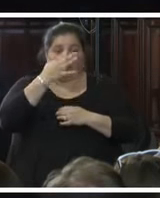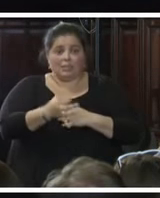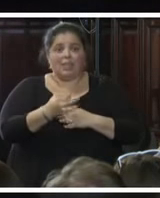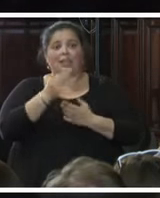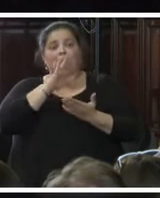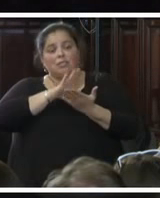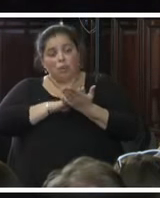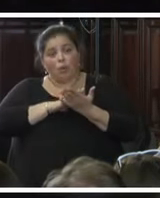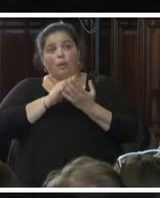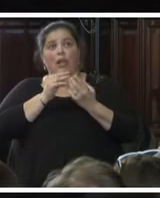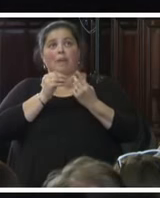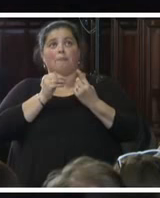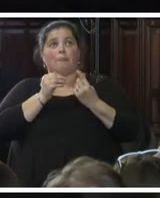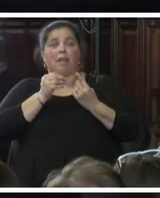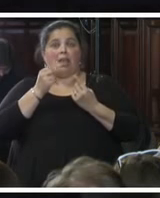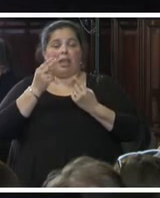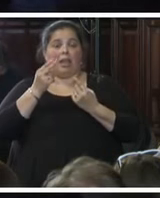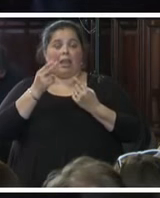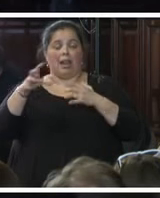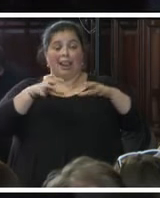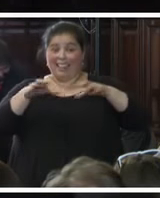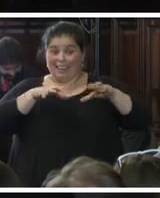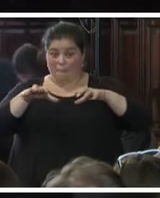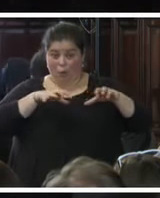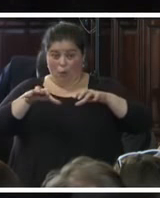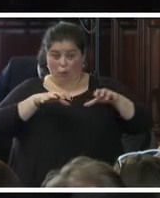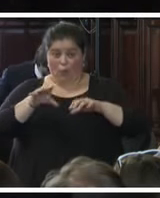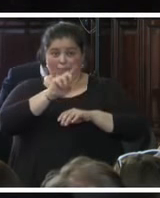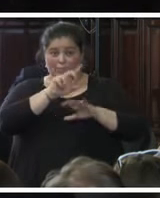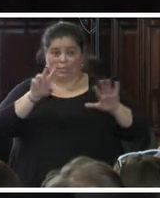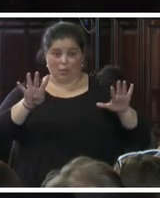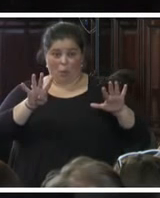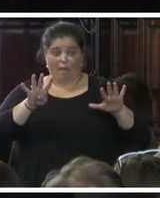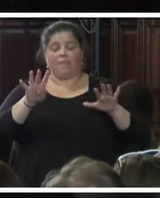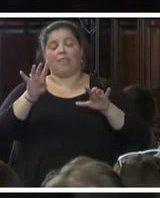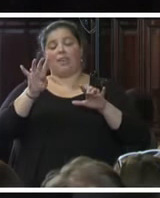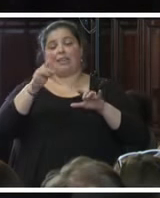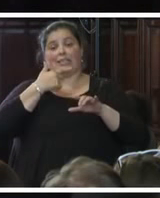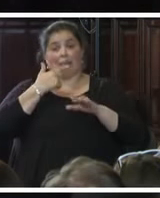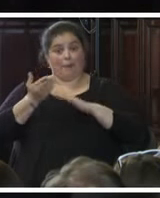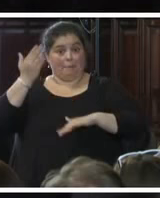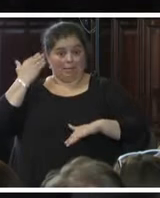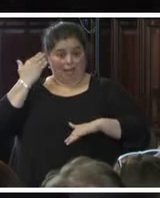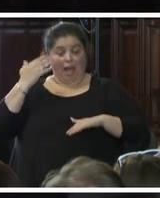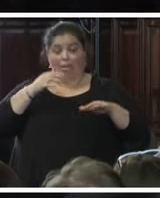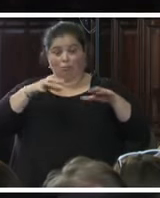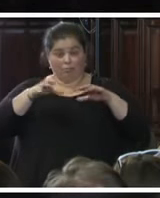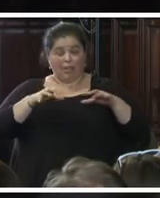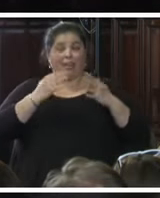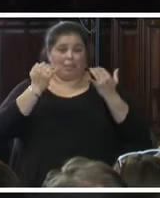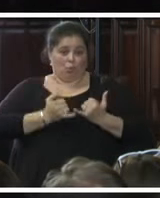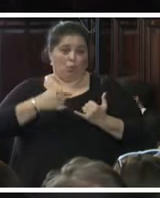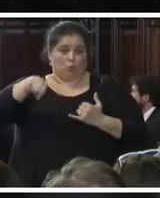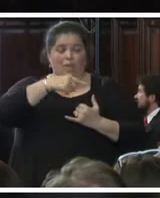desencadenó en la Ciudad de México el sismo del 19 de septiembre pasado, que tuvo, como se sabe, resultados muy trágicos